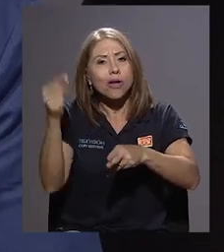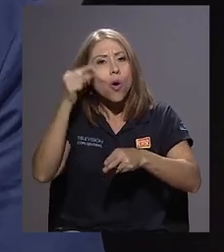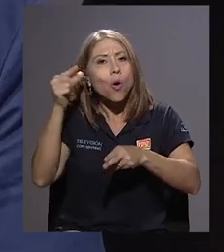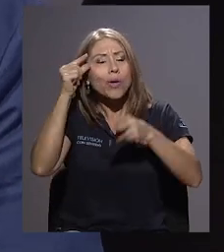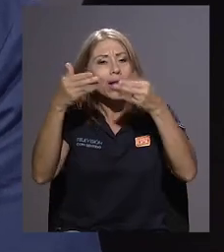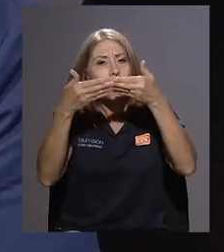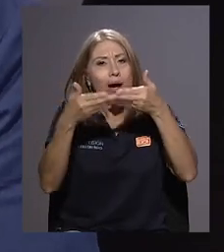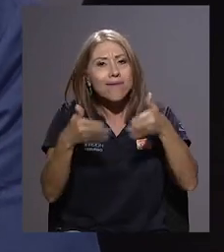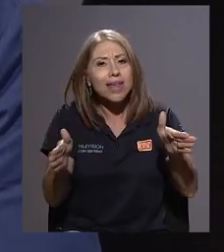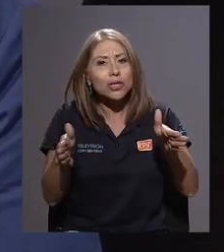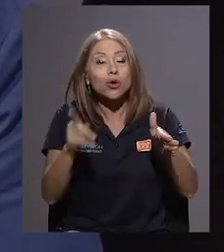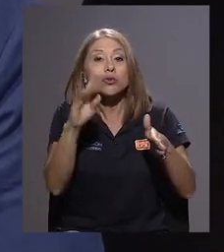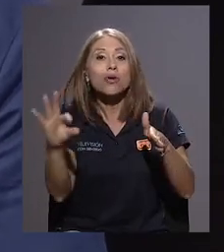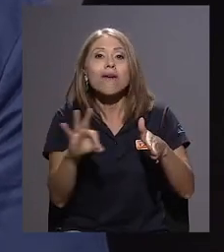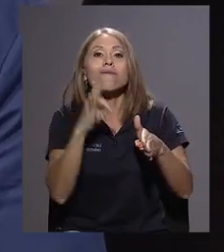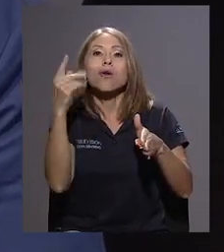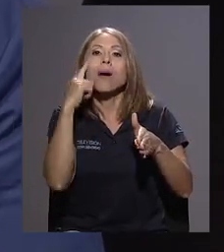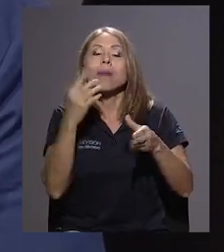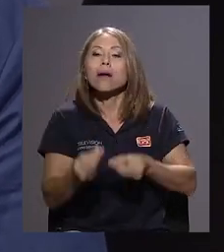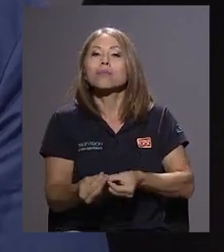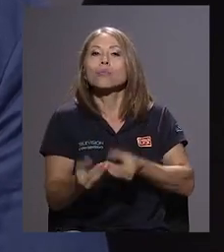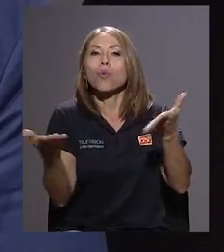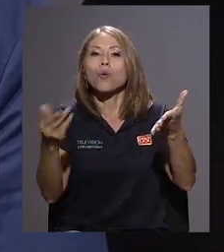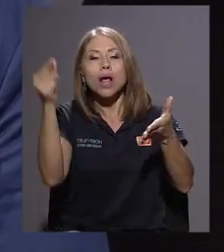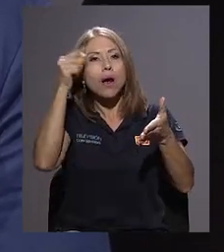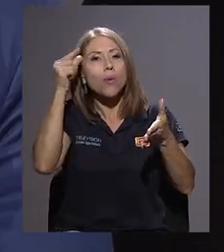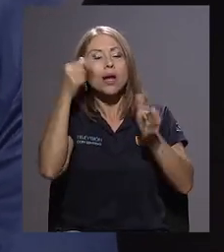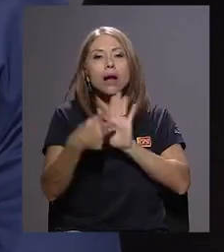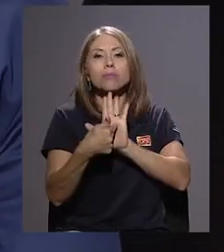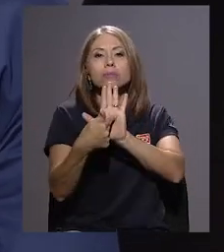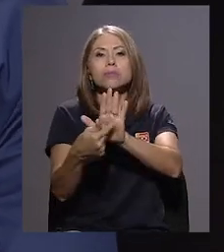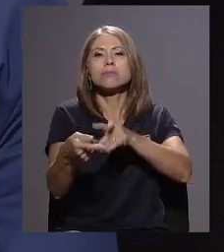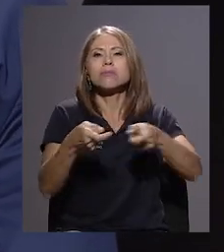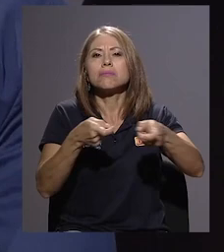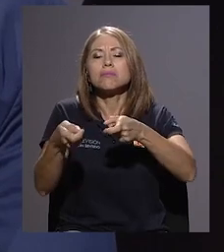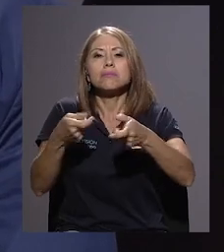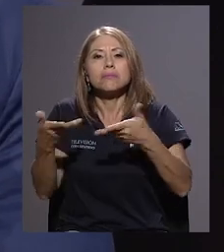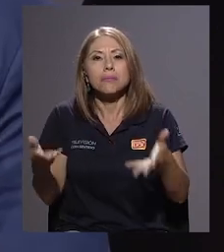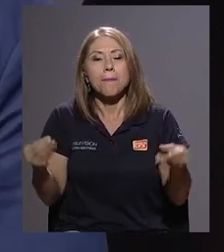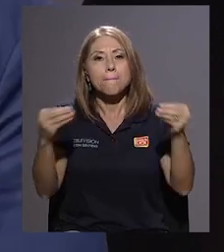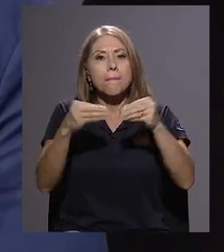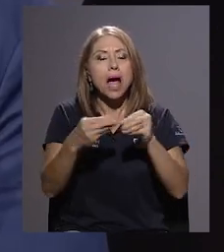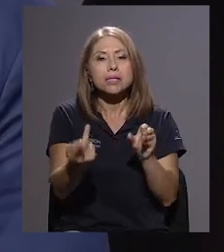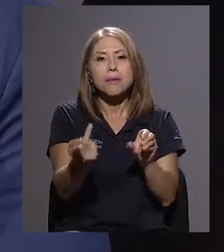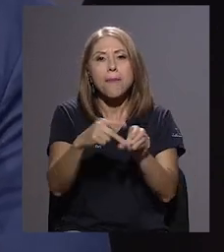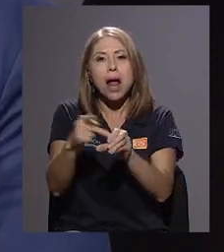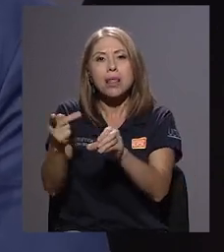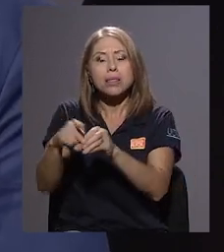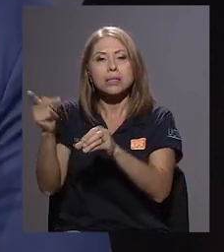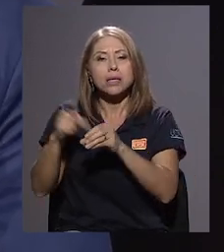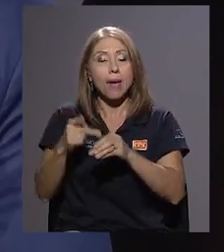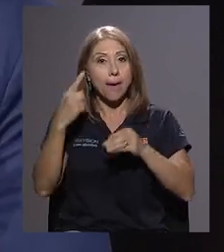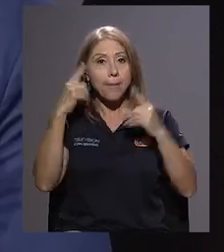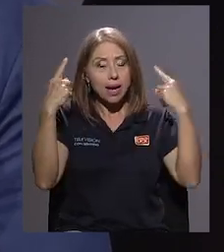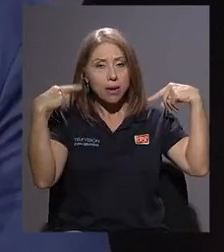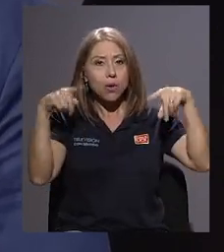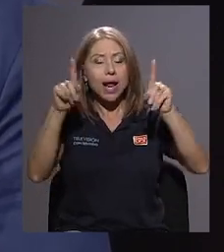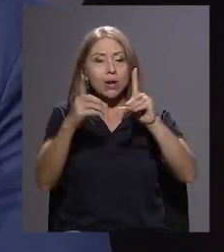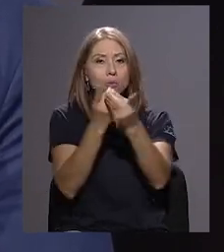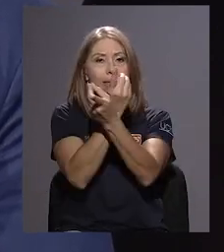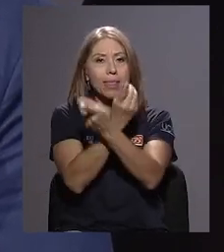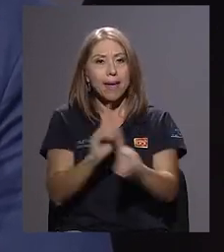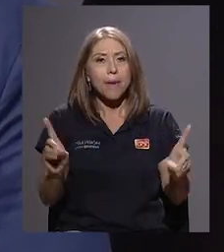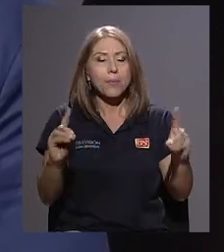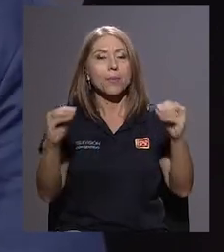que es una nueva forma de gobernanza pública, que se pretende que sea más abierta, más participativa, hacia una